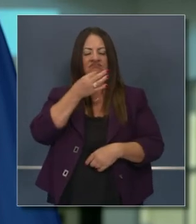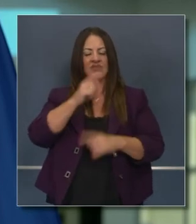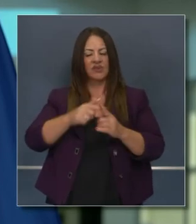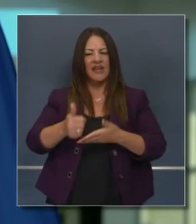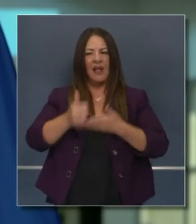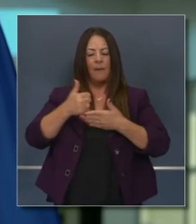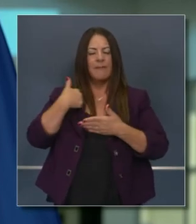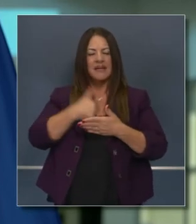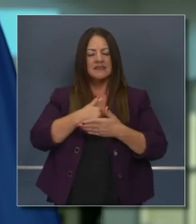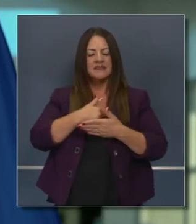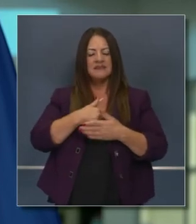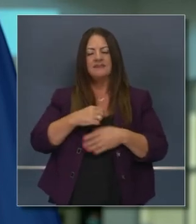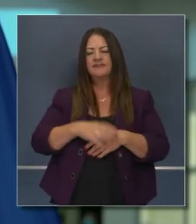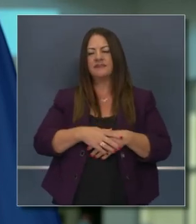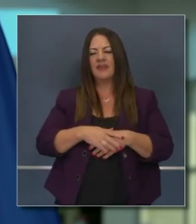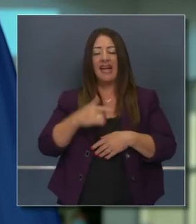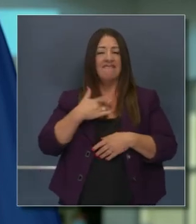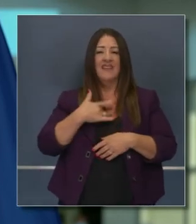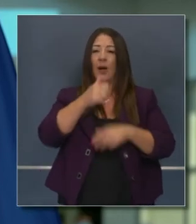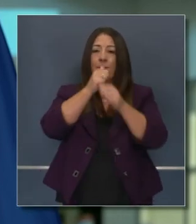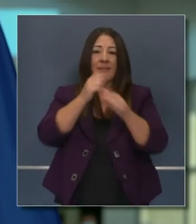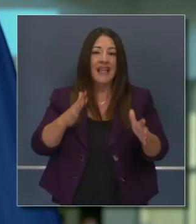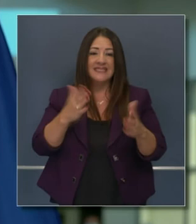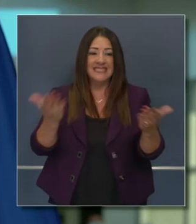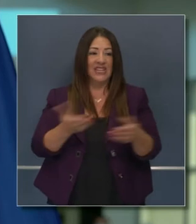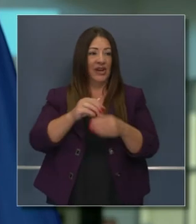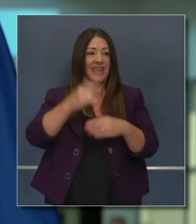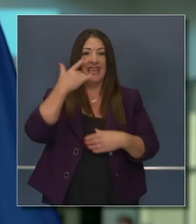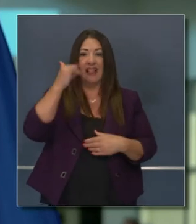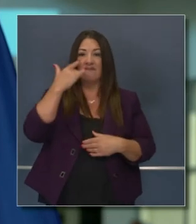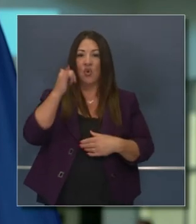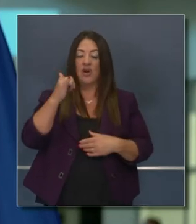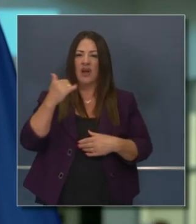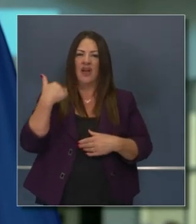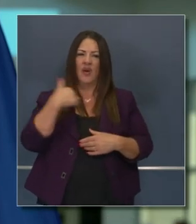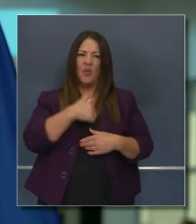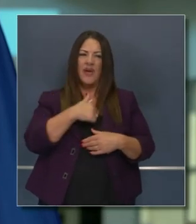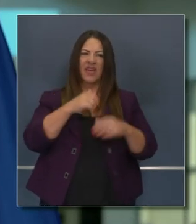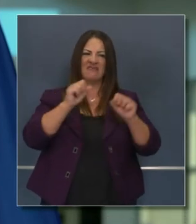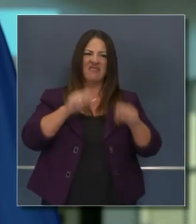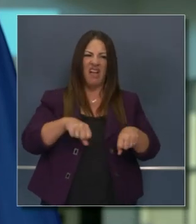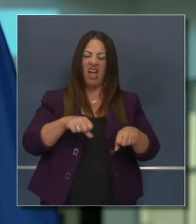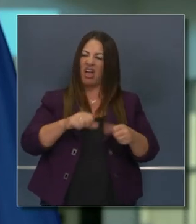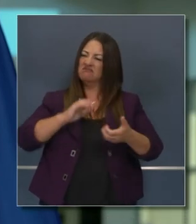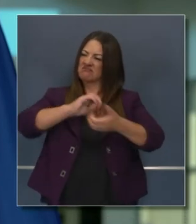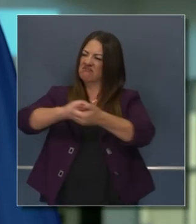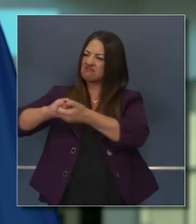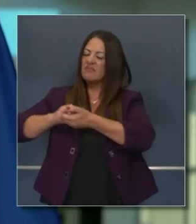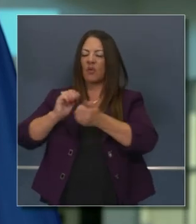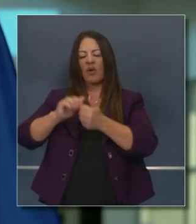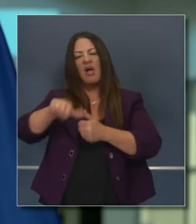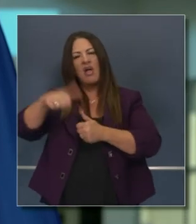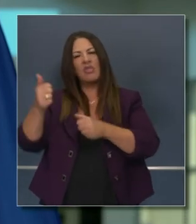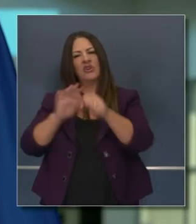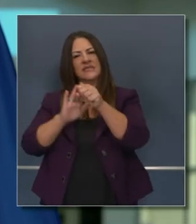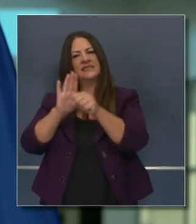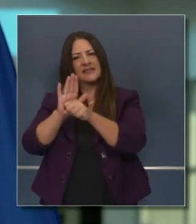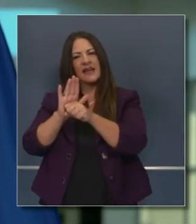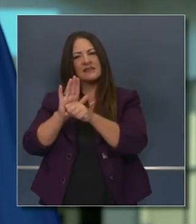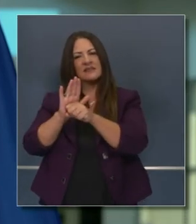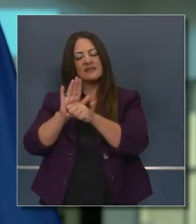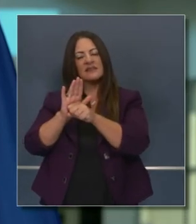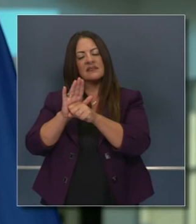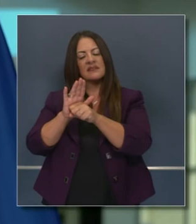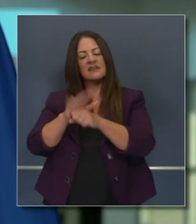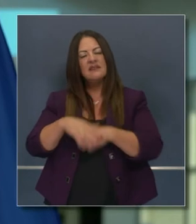mi objetivo principal es que siento que estamos bendecidos. De desarrollar sociedades